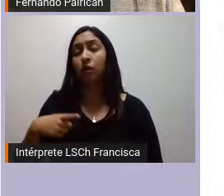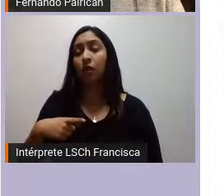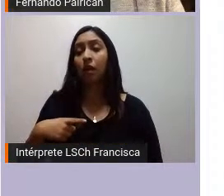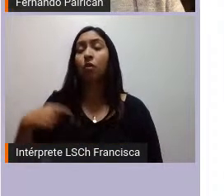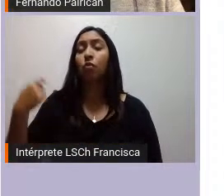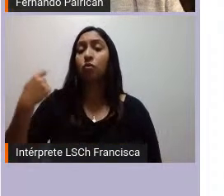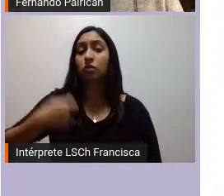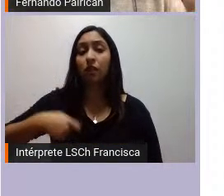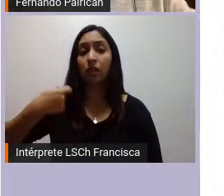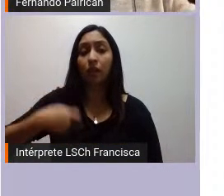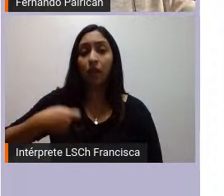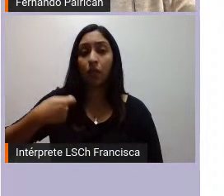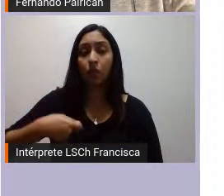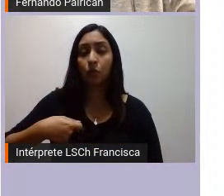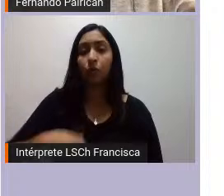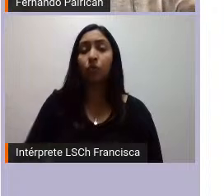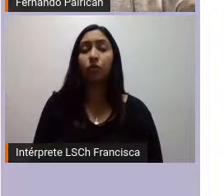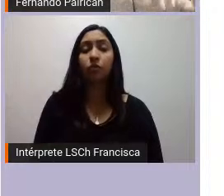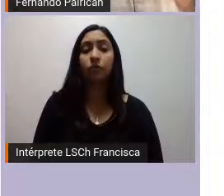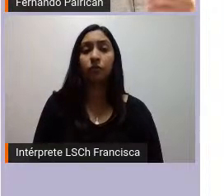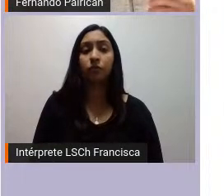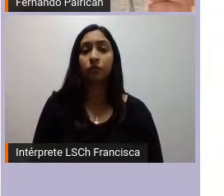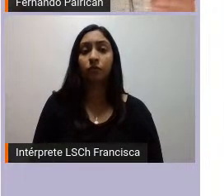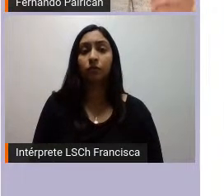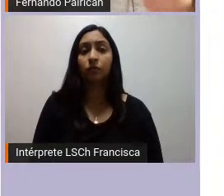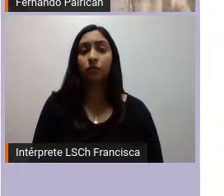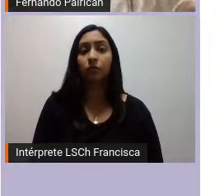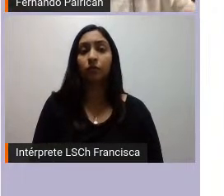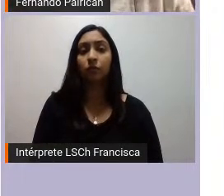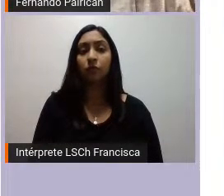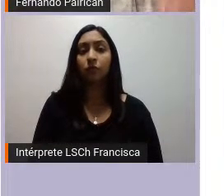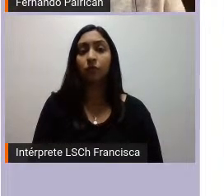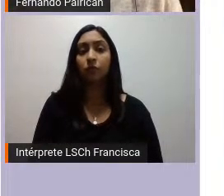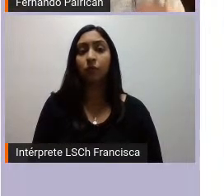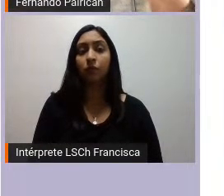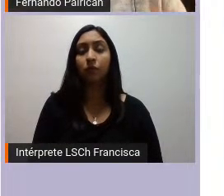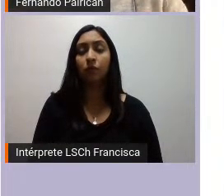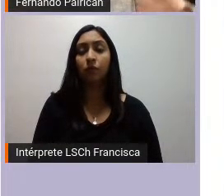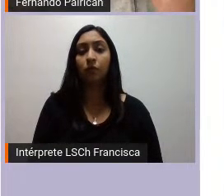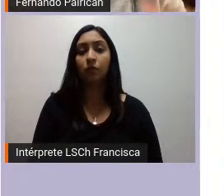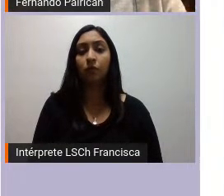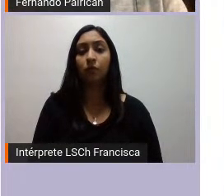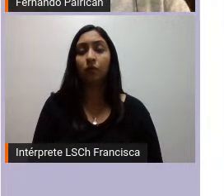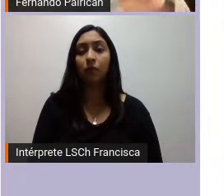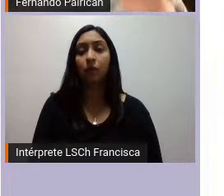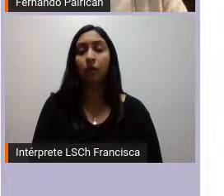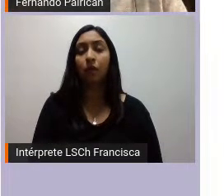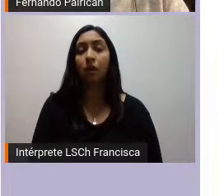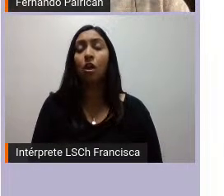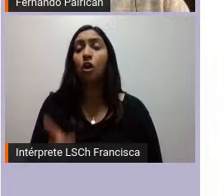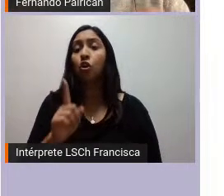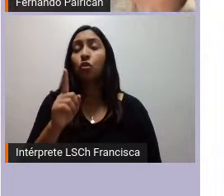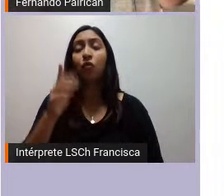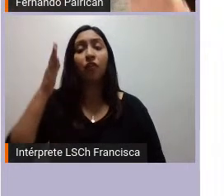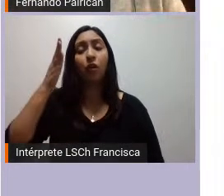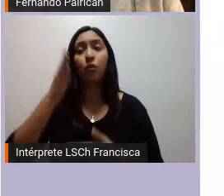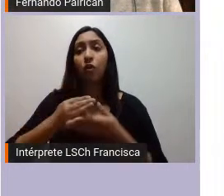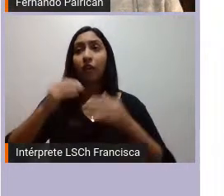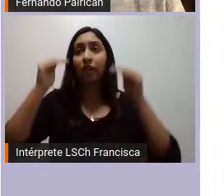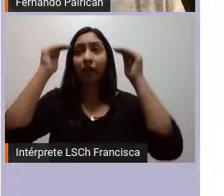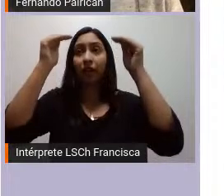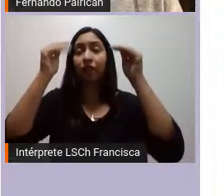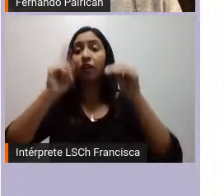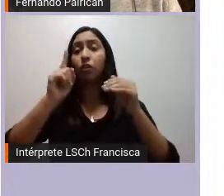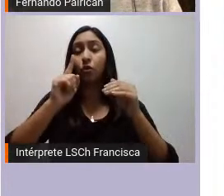no fue una delegación desde arriba fue una conquista desde abajo y de parte el movimiento Mapuche que decidió entrar a esa instancia y